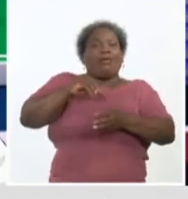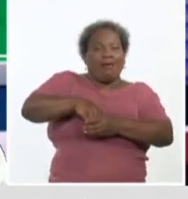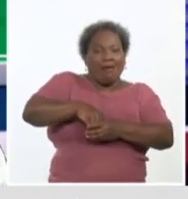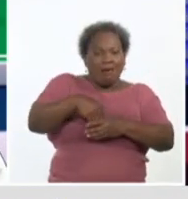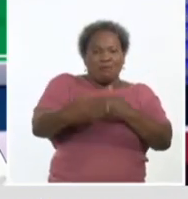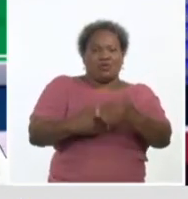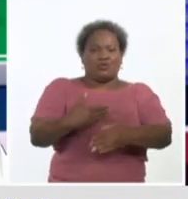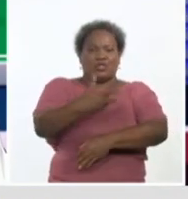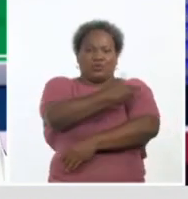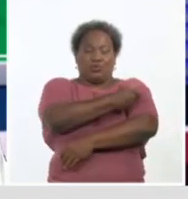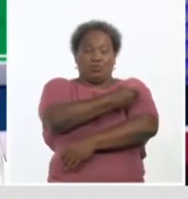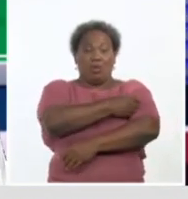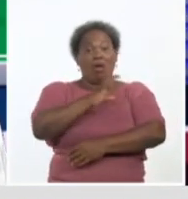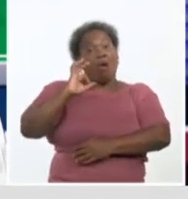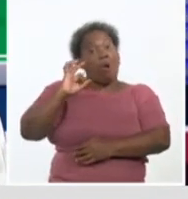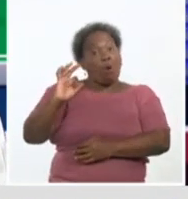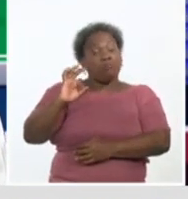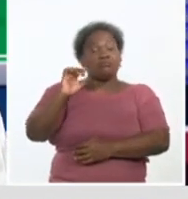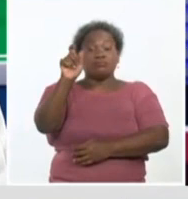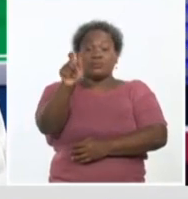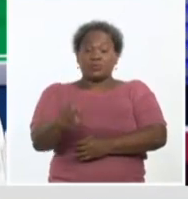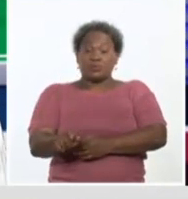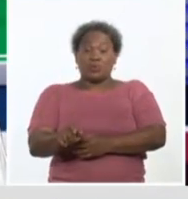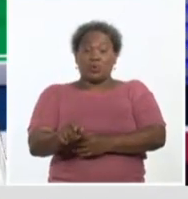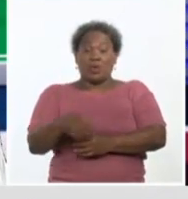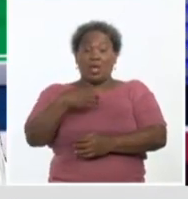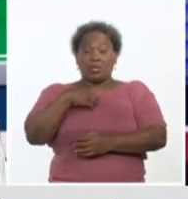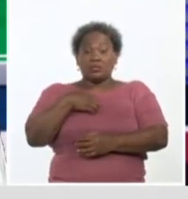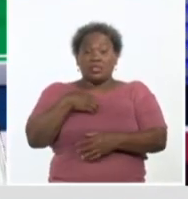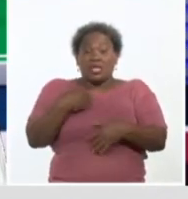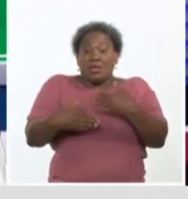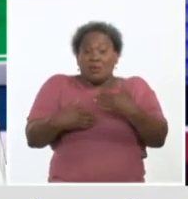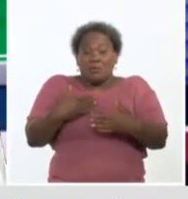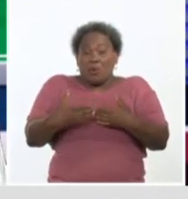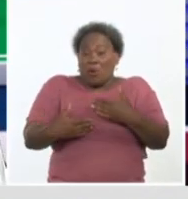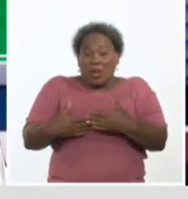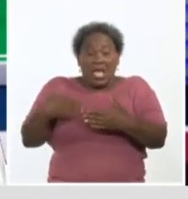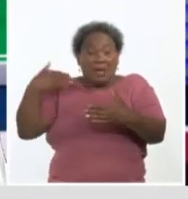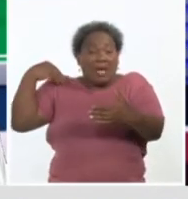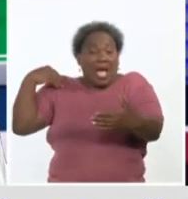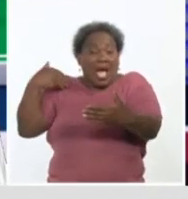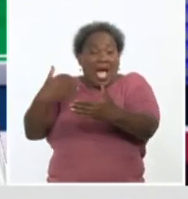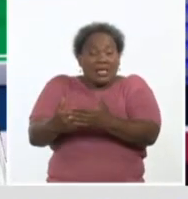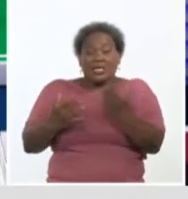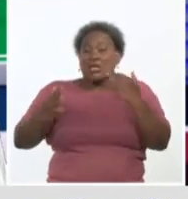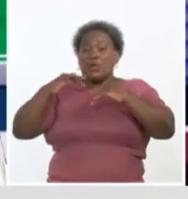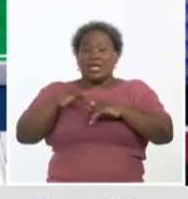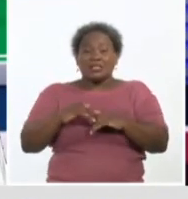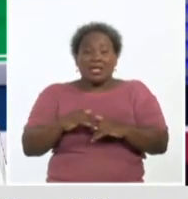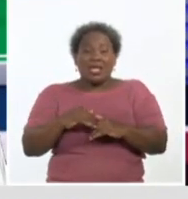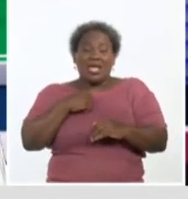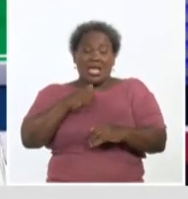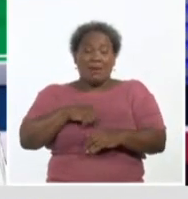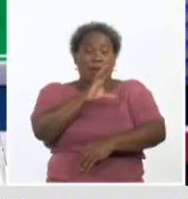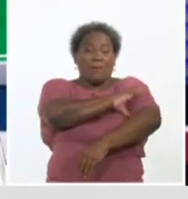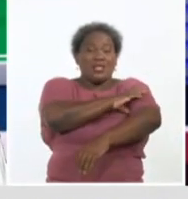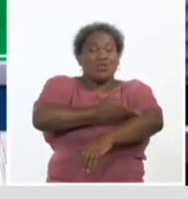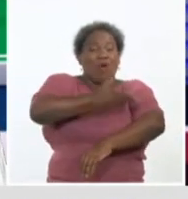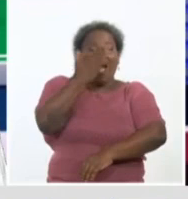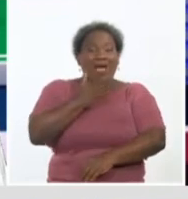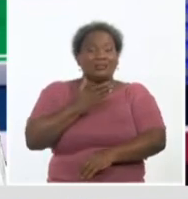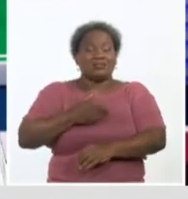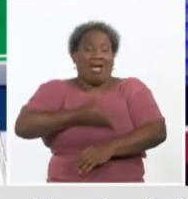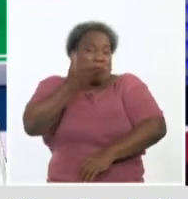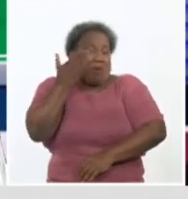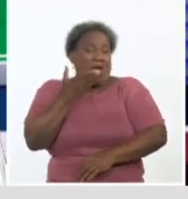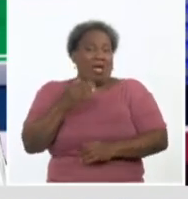personas con una afección, digamos, crónica, que estuviera descompensada. Se nos ha dado con determinada frecuencia el